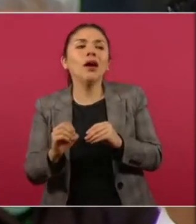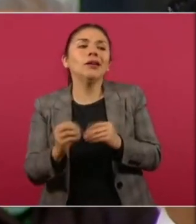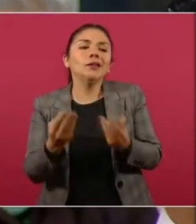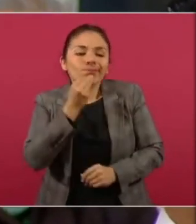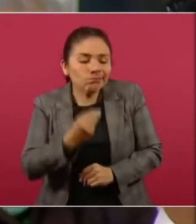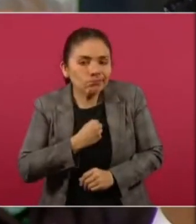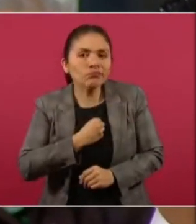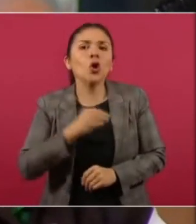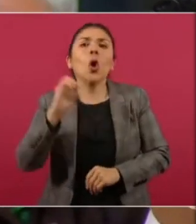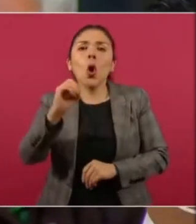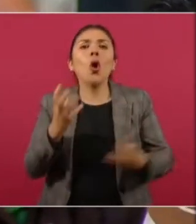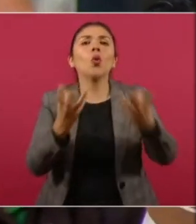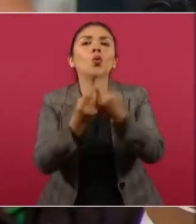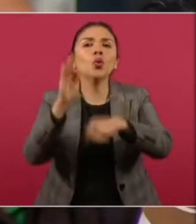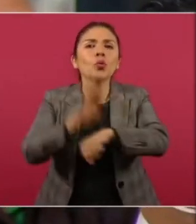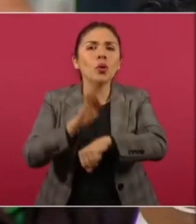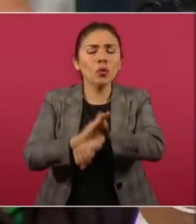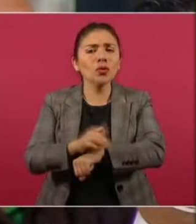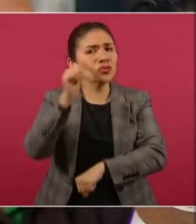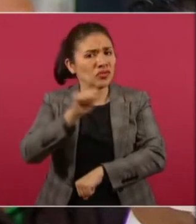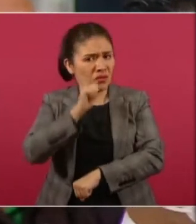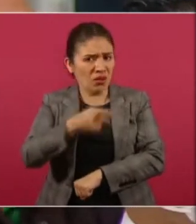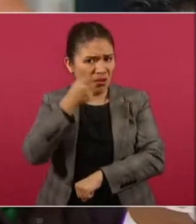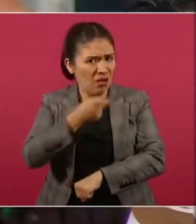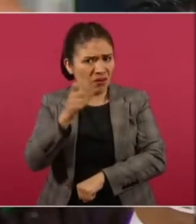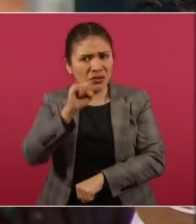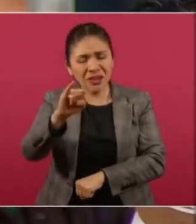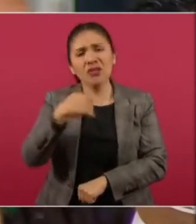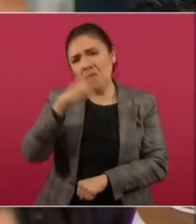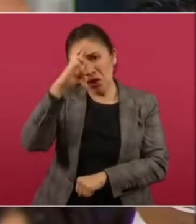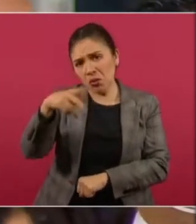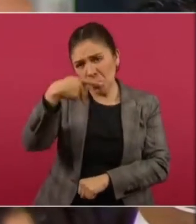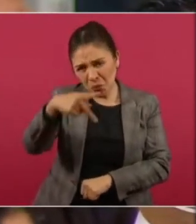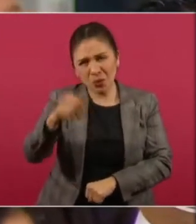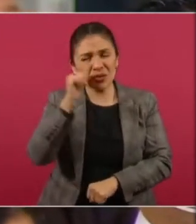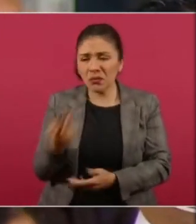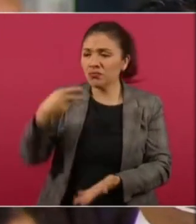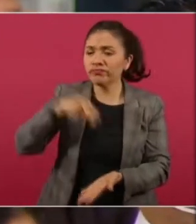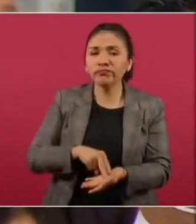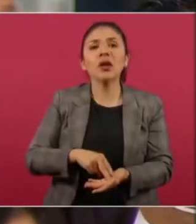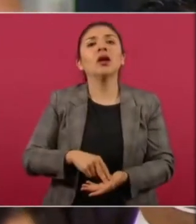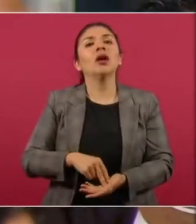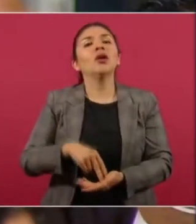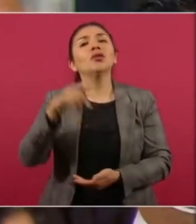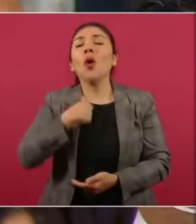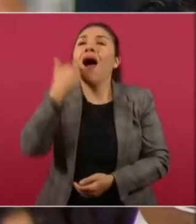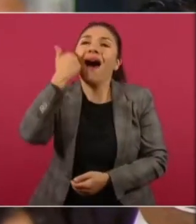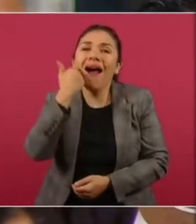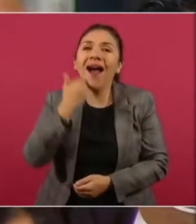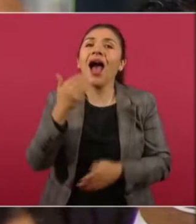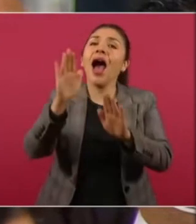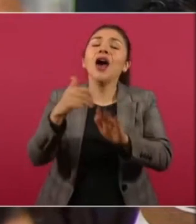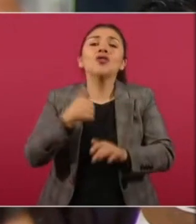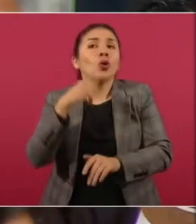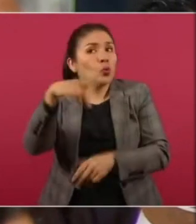o porque están con usted, lo han dicho abiertamente, vienen aquí y le dan por el lado, le ponen las